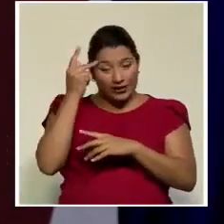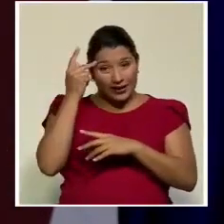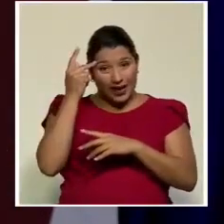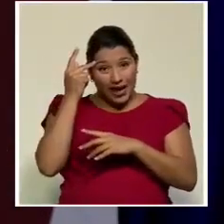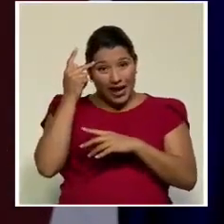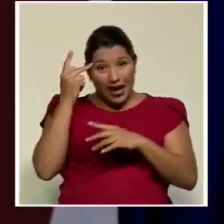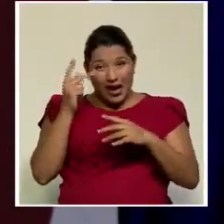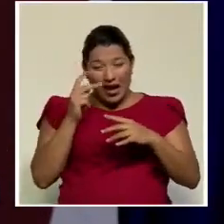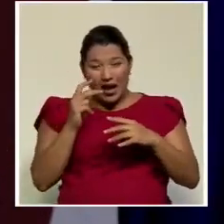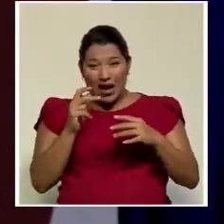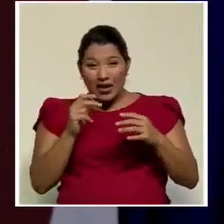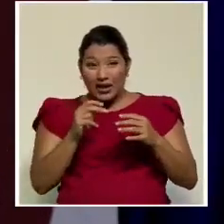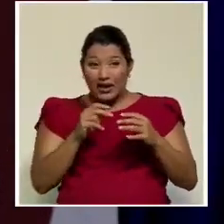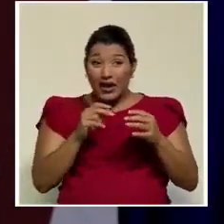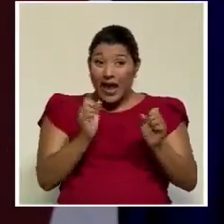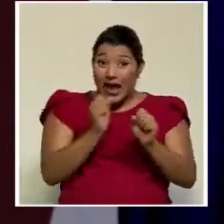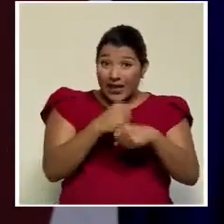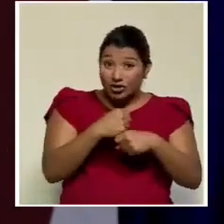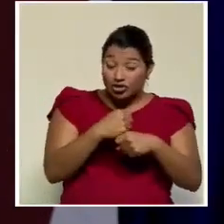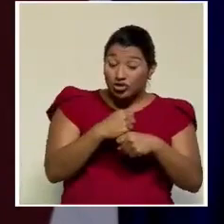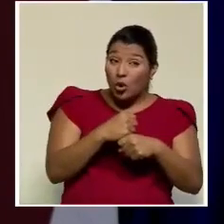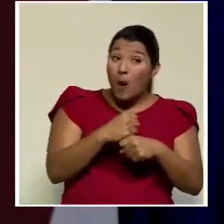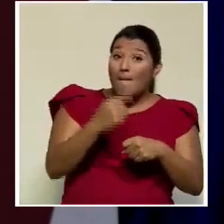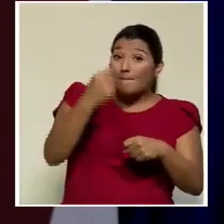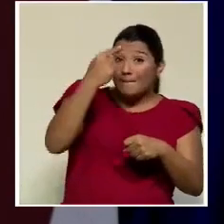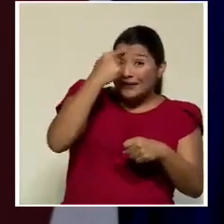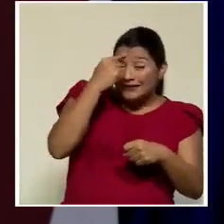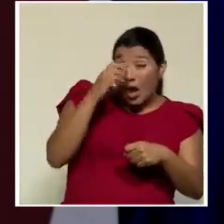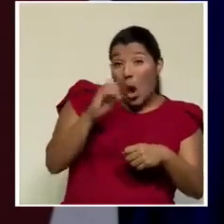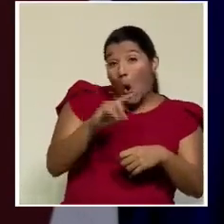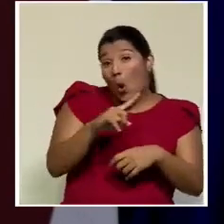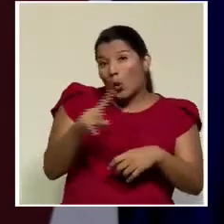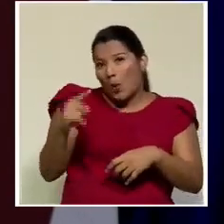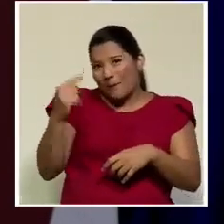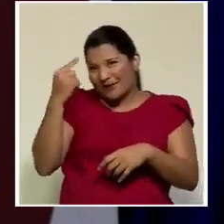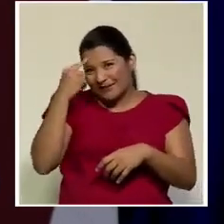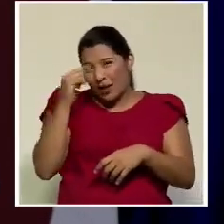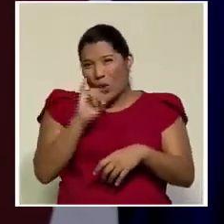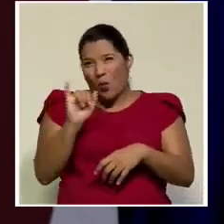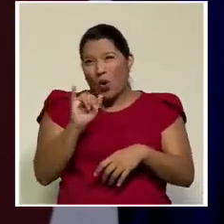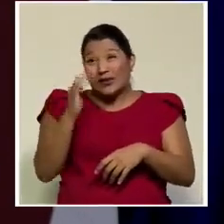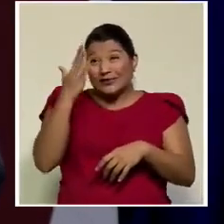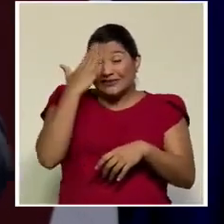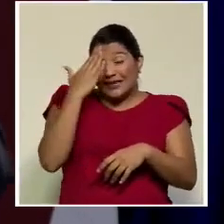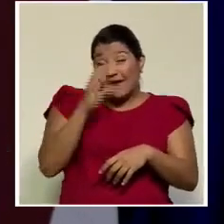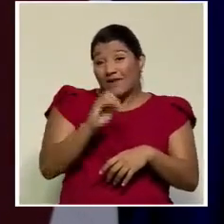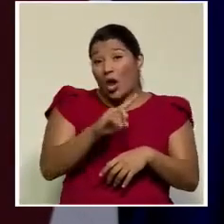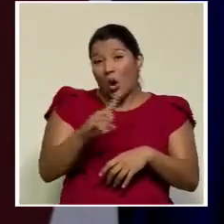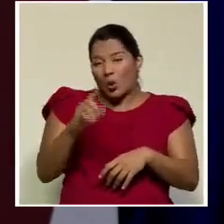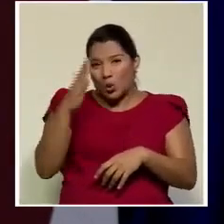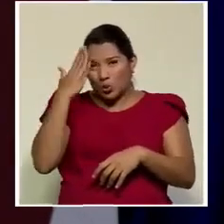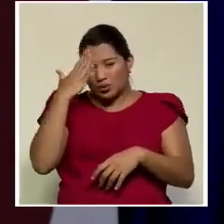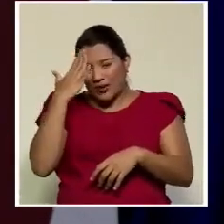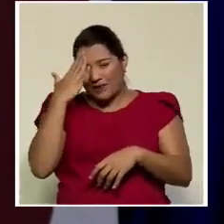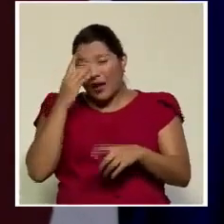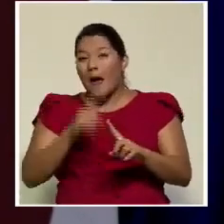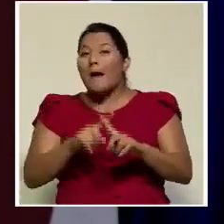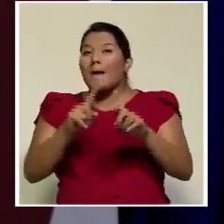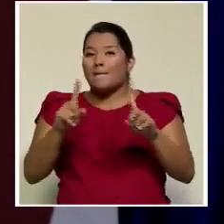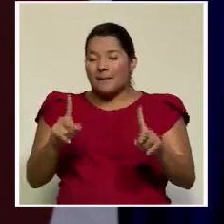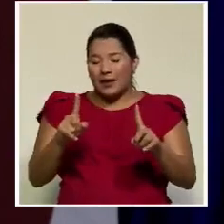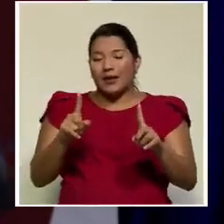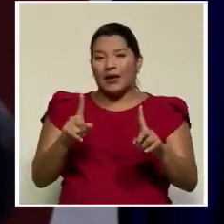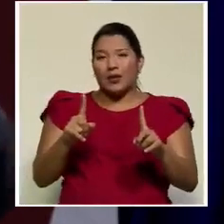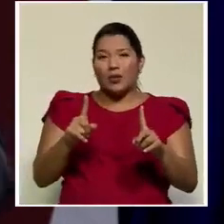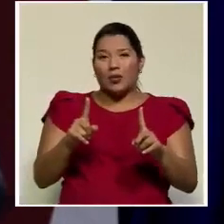con cálculo o no, pero establecido, conocido, previsto, que